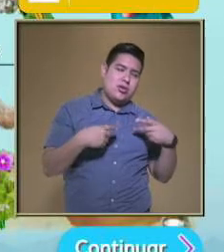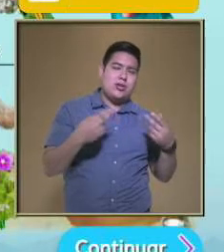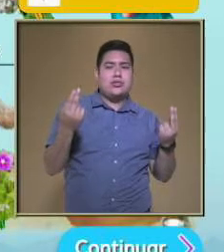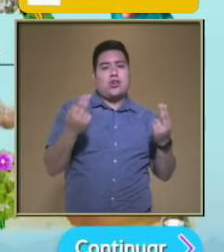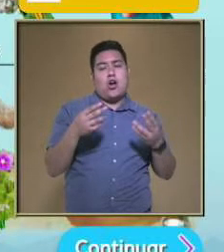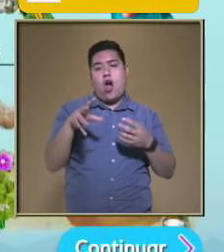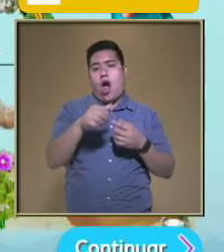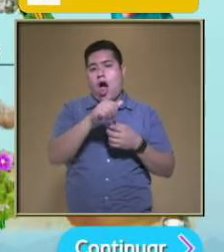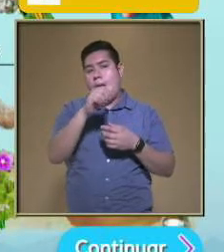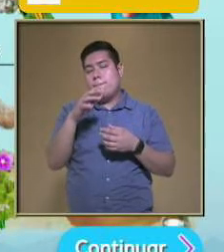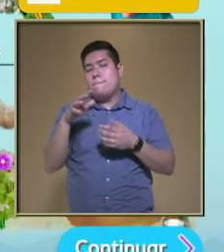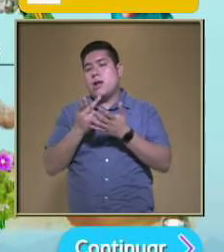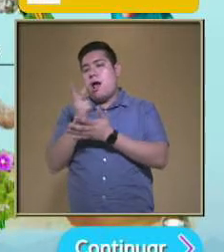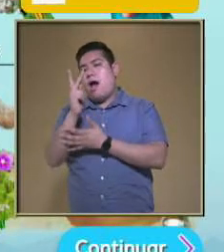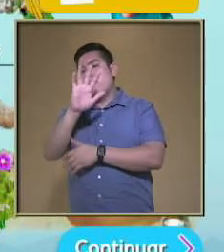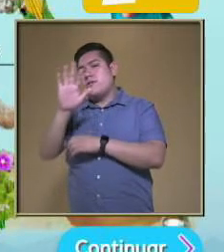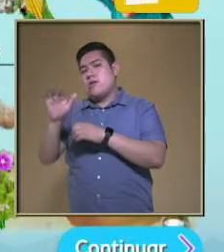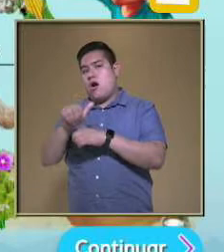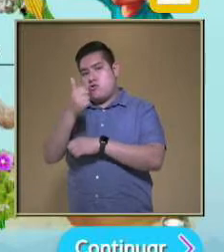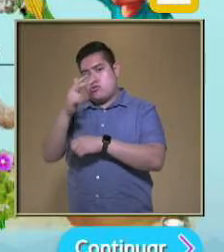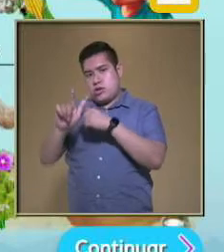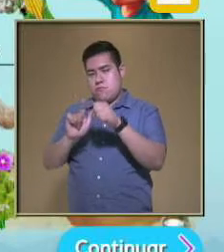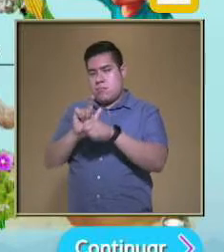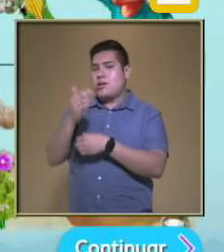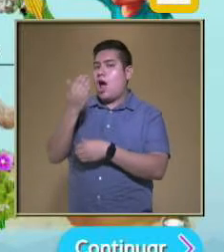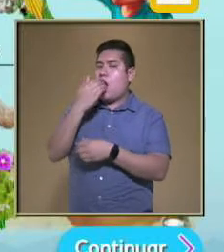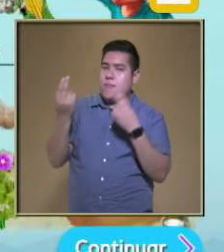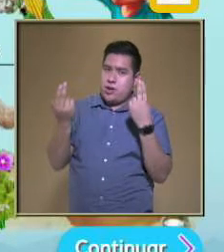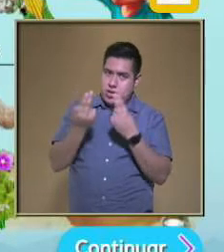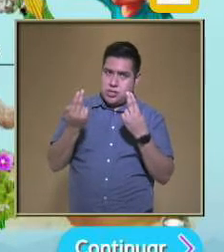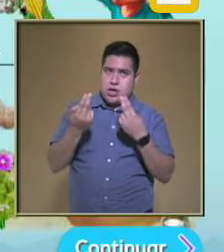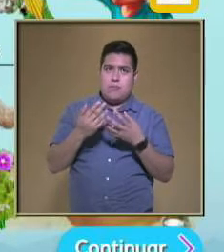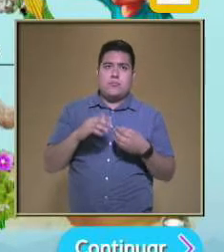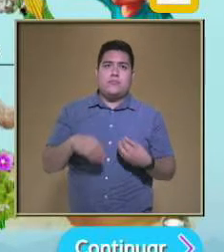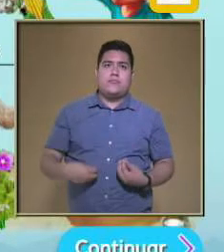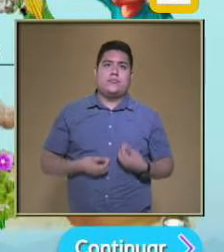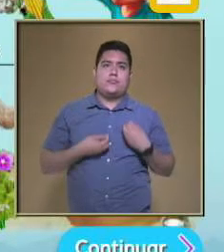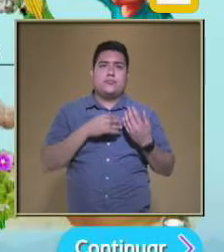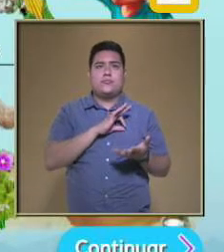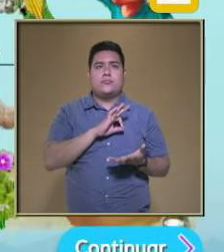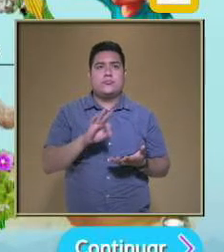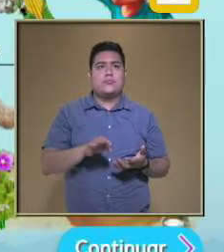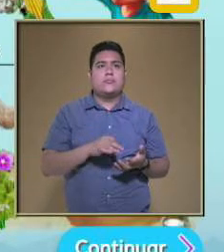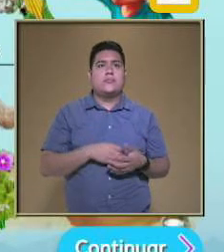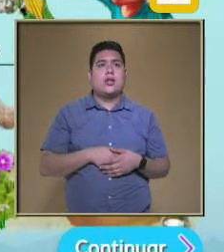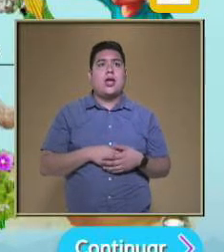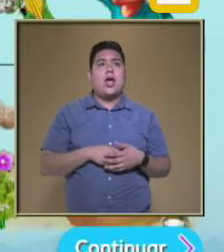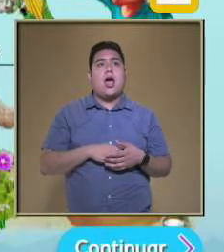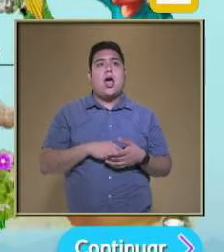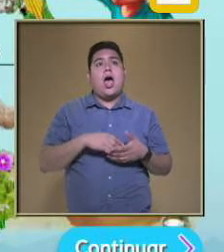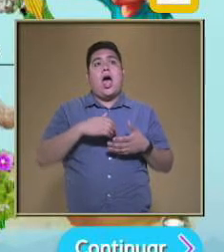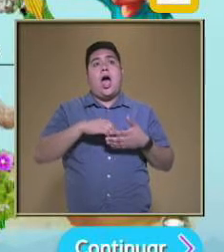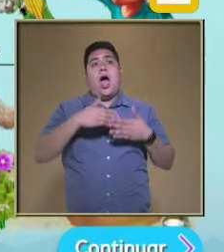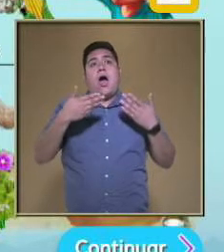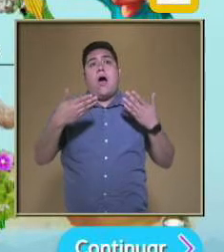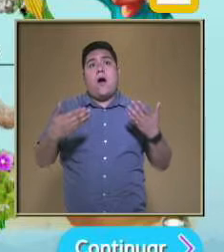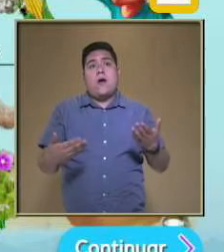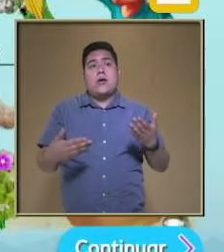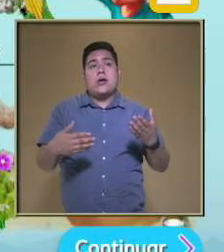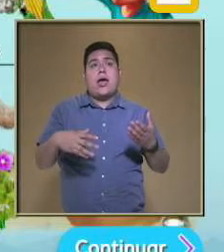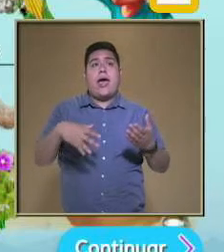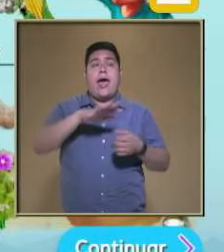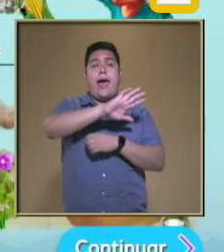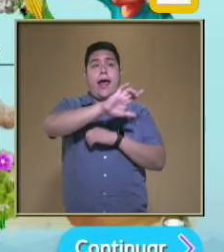Ahora De la calabacita O de la calabaza De la flor de calabaza ¿Qué animal cantor Se da un banquete O se alimenta